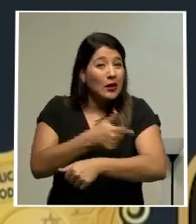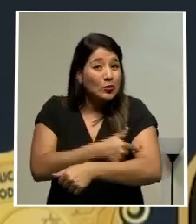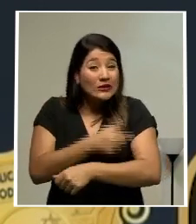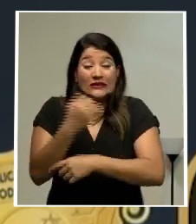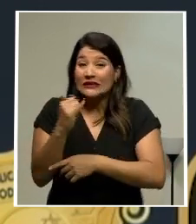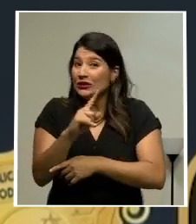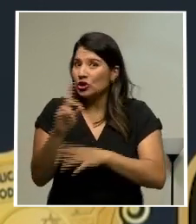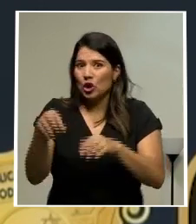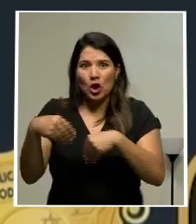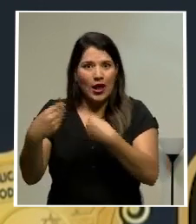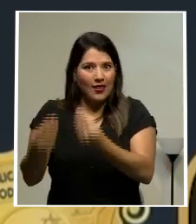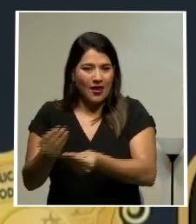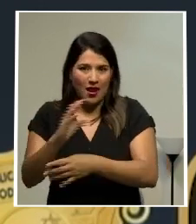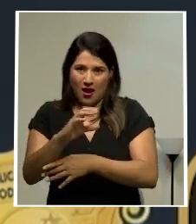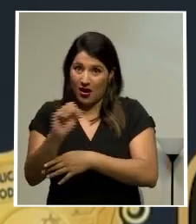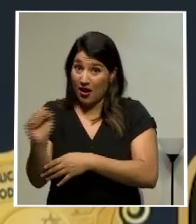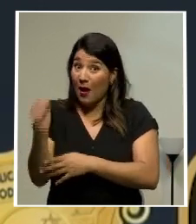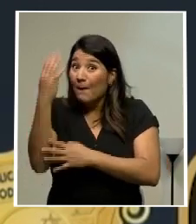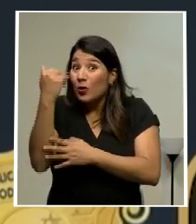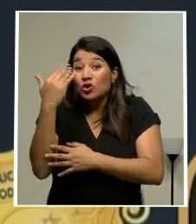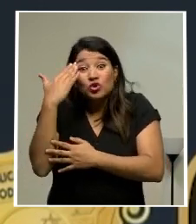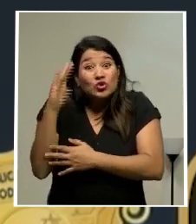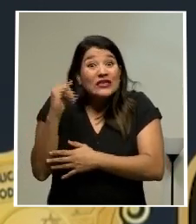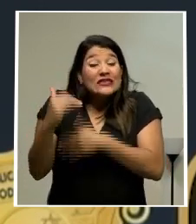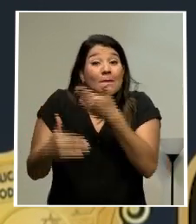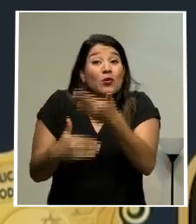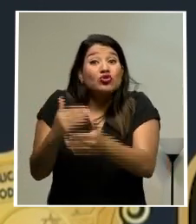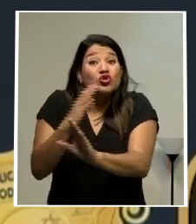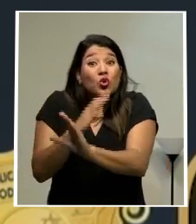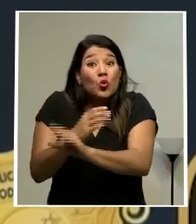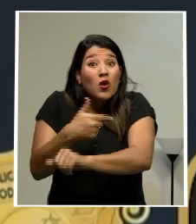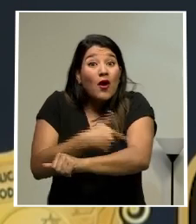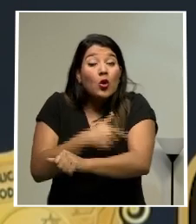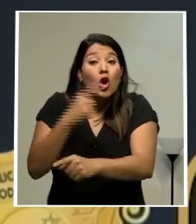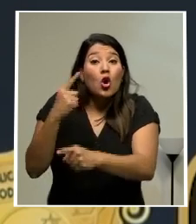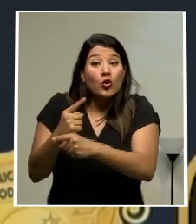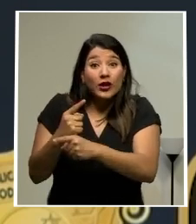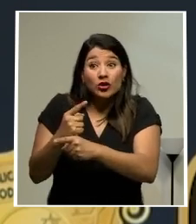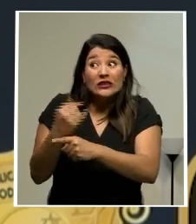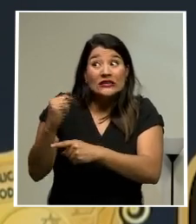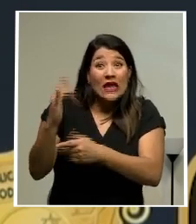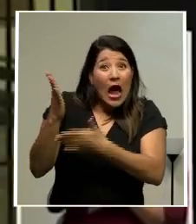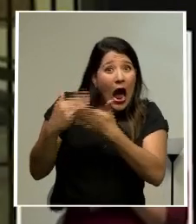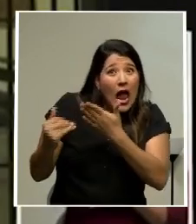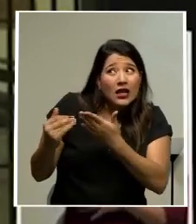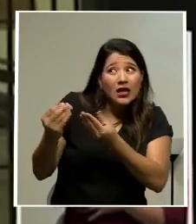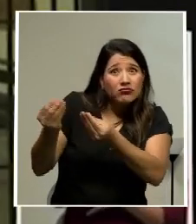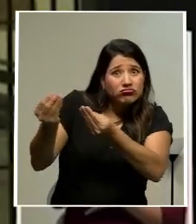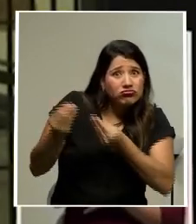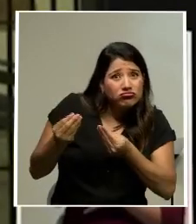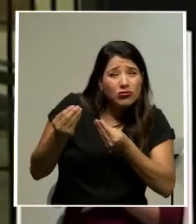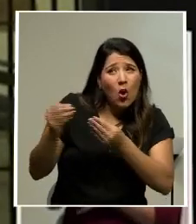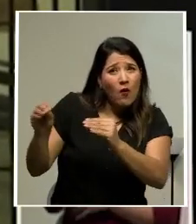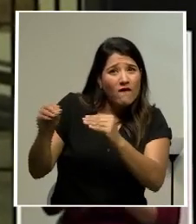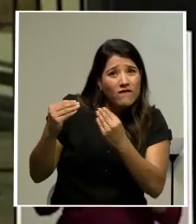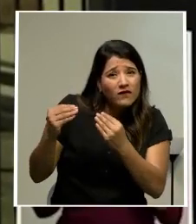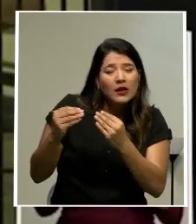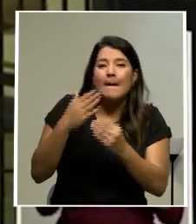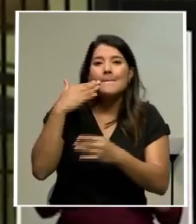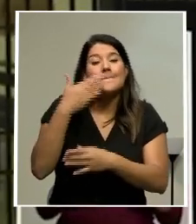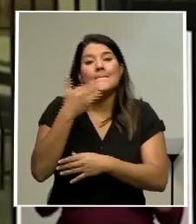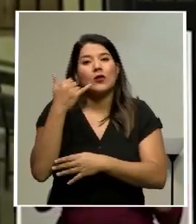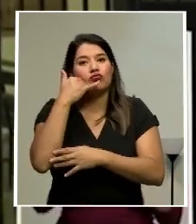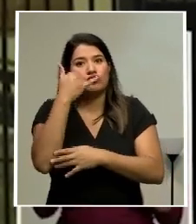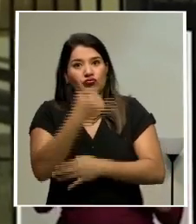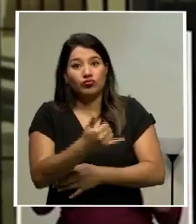irregulares y adicionalmente comunicar a la Policía Judicial este ofrecimiento recibido. De manera